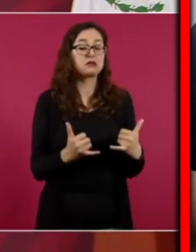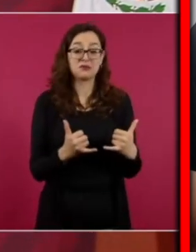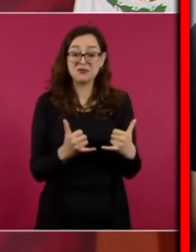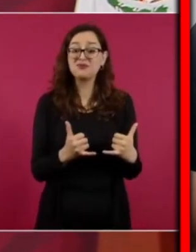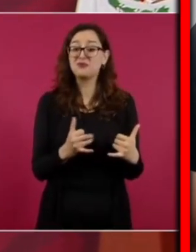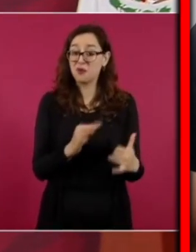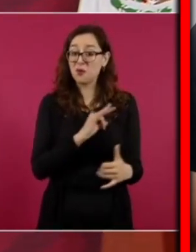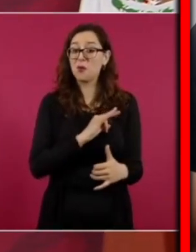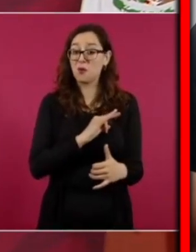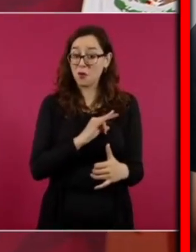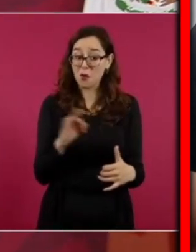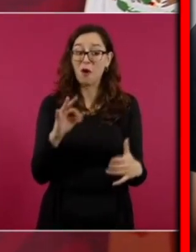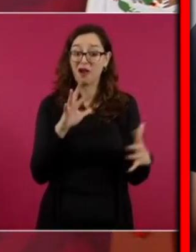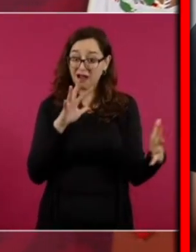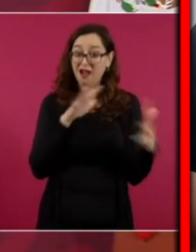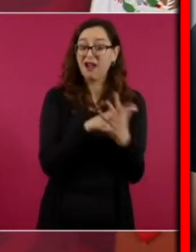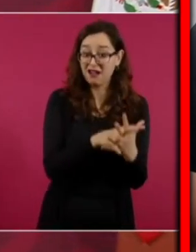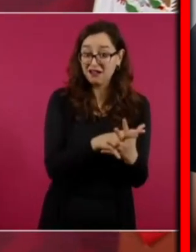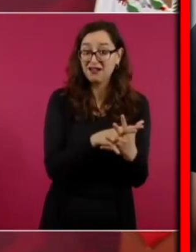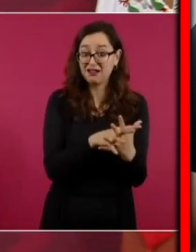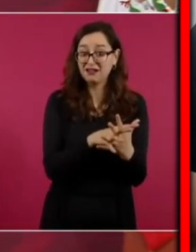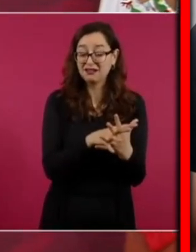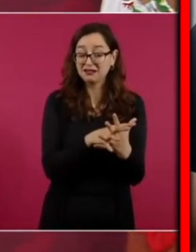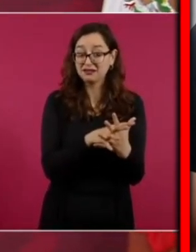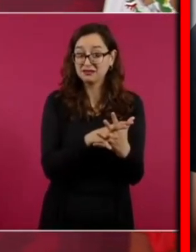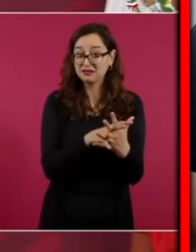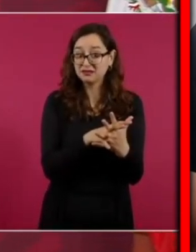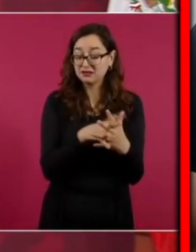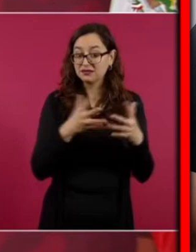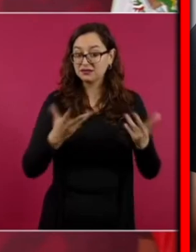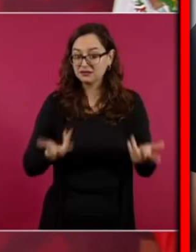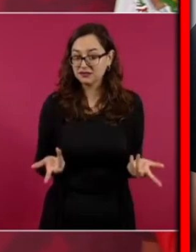la paz es fruto de la justicia